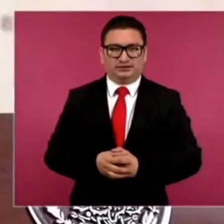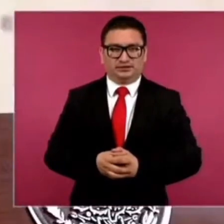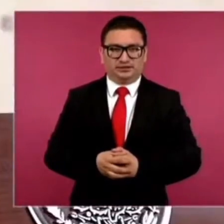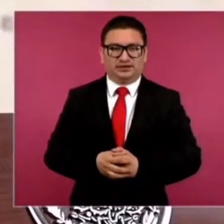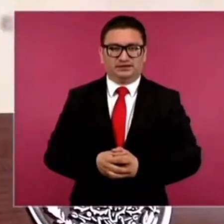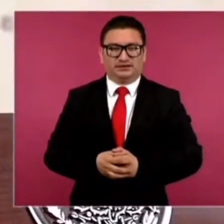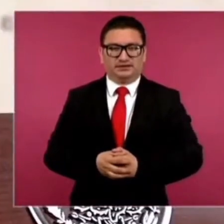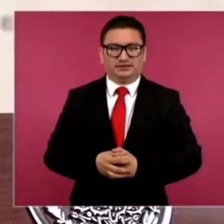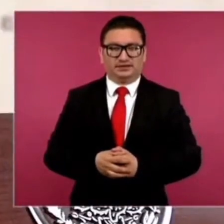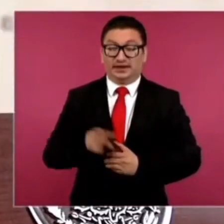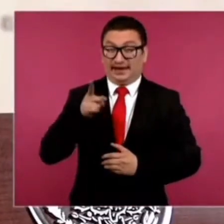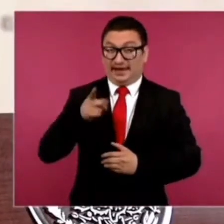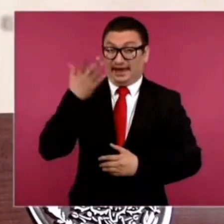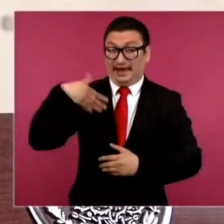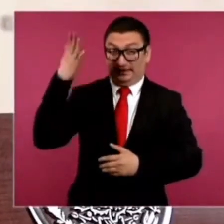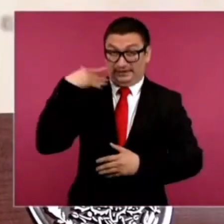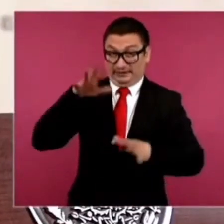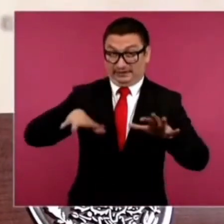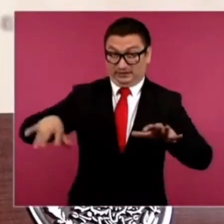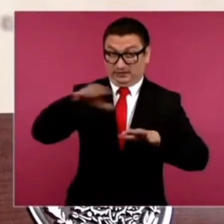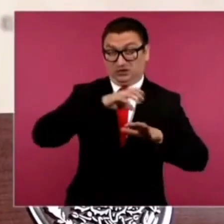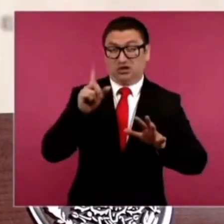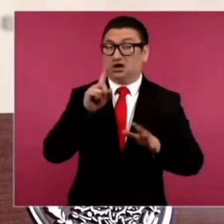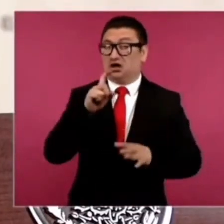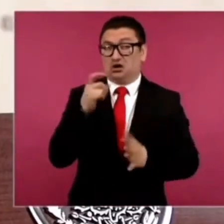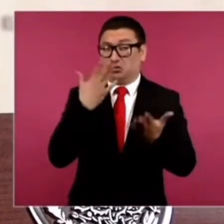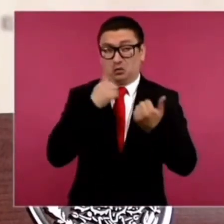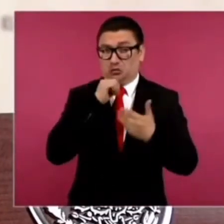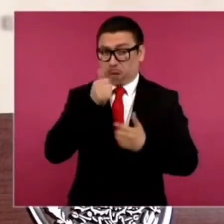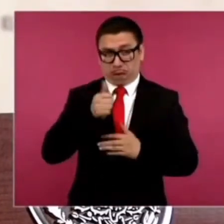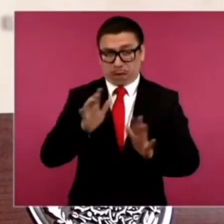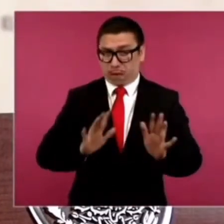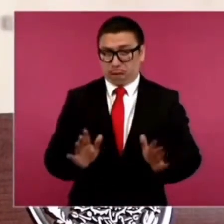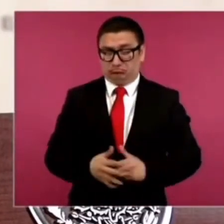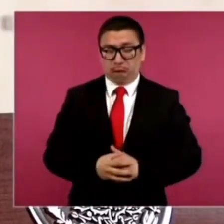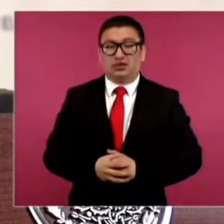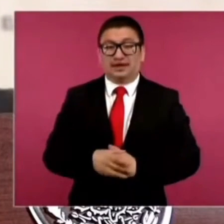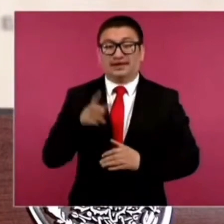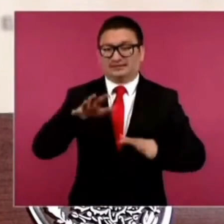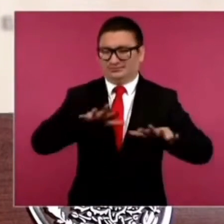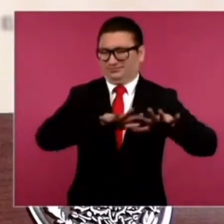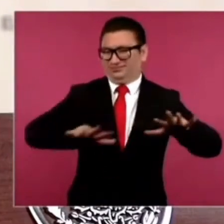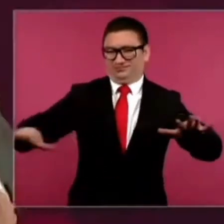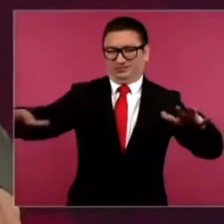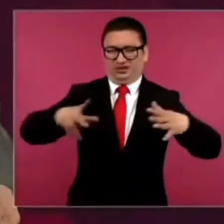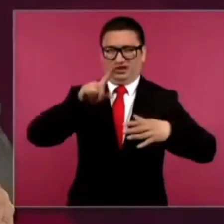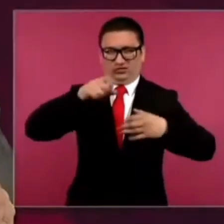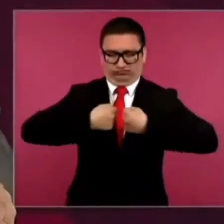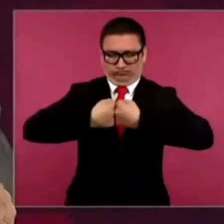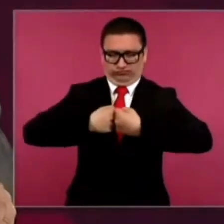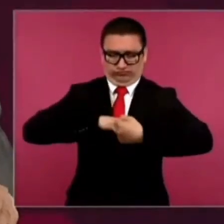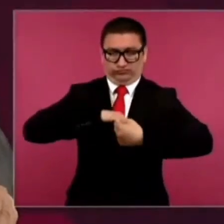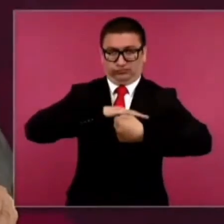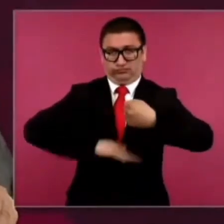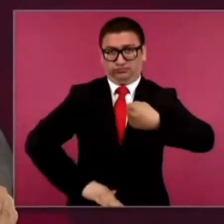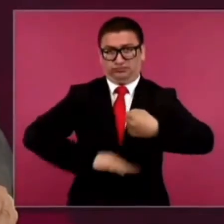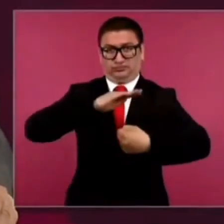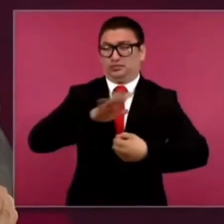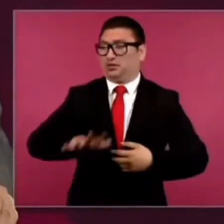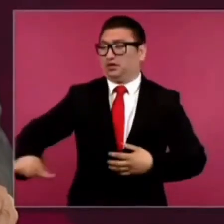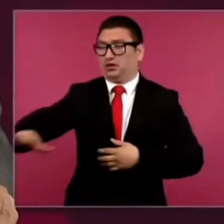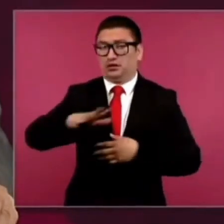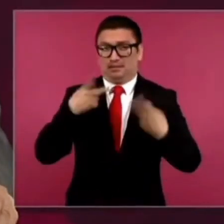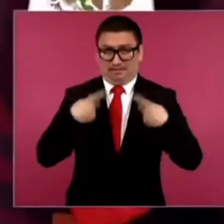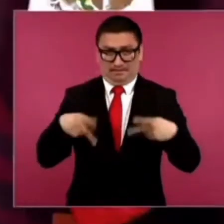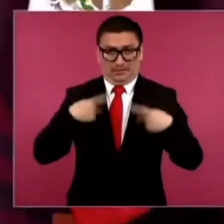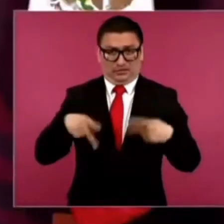Pues en ese entonces no tenían agua y estaba la presa, pero el pueblo